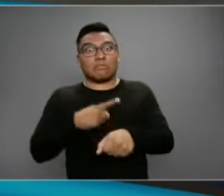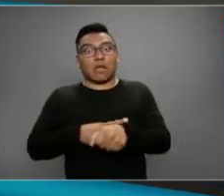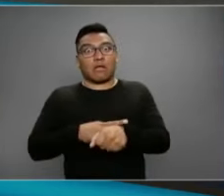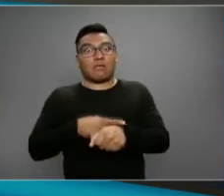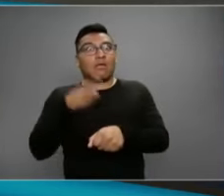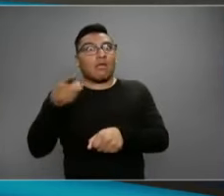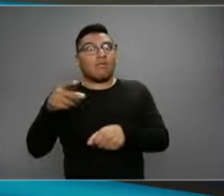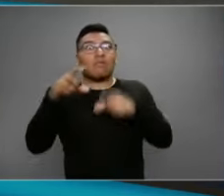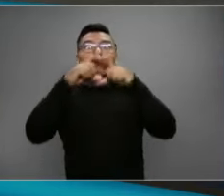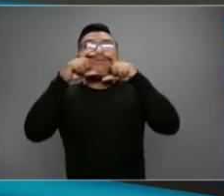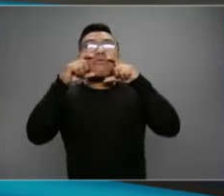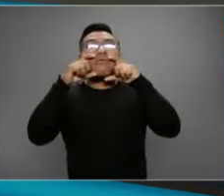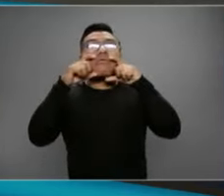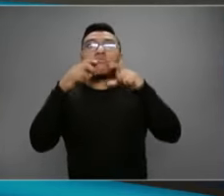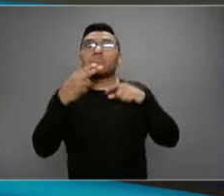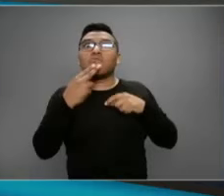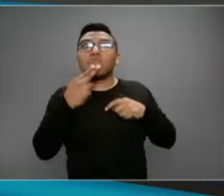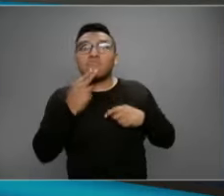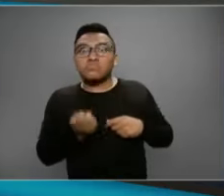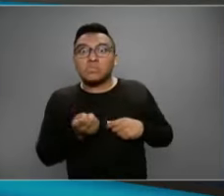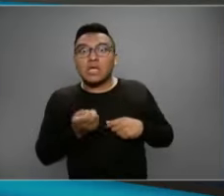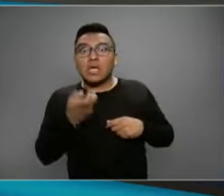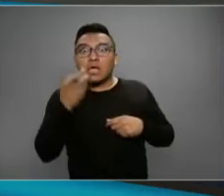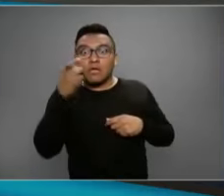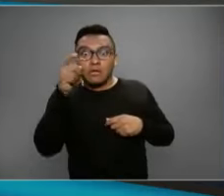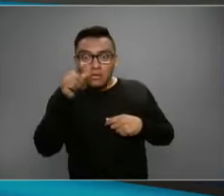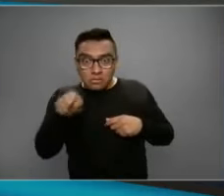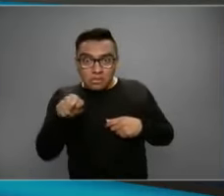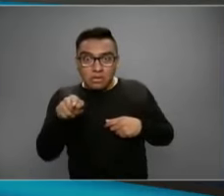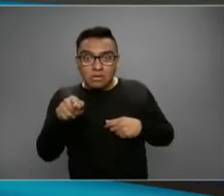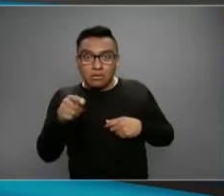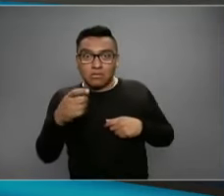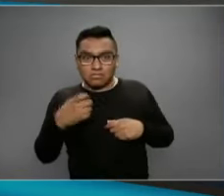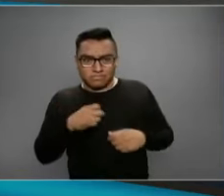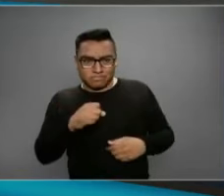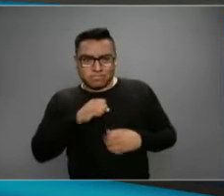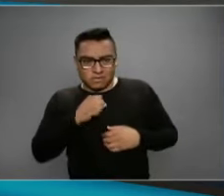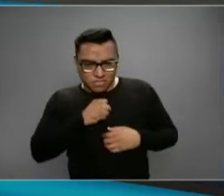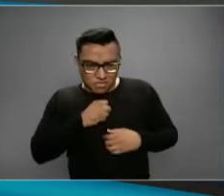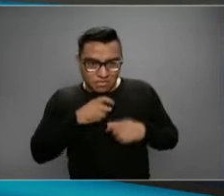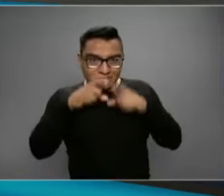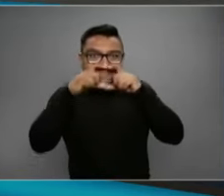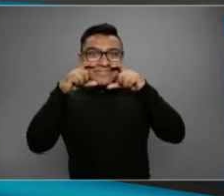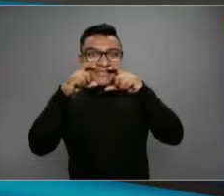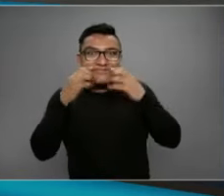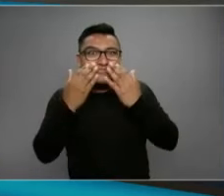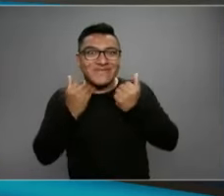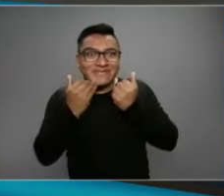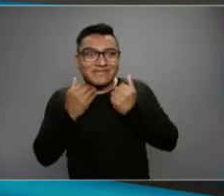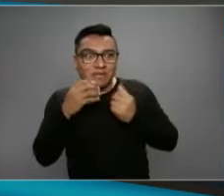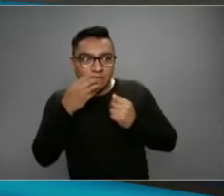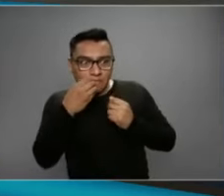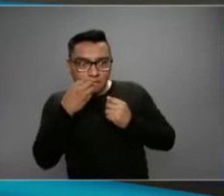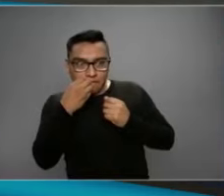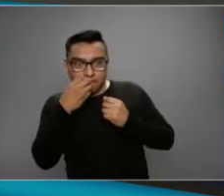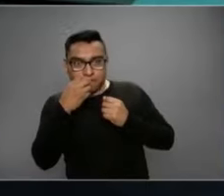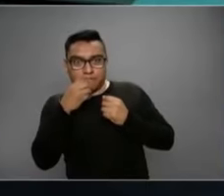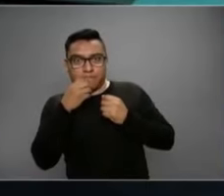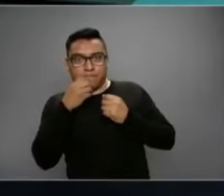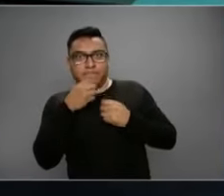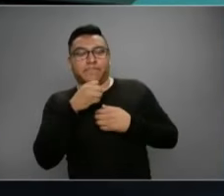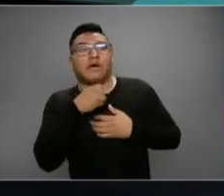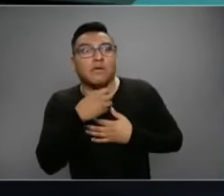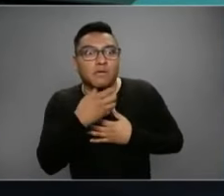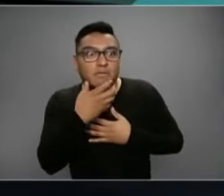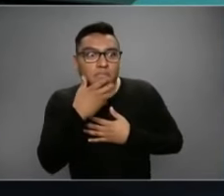cubrebocas. Esa persona tose o estornuda sin el cuidado de cubrir su nariz y boca. Y en ese momento